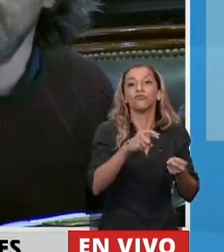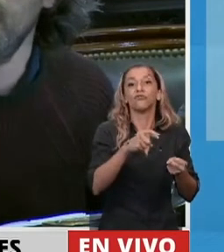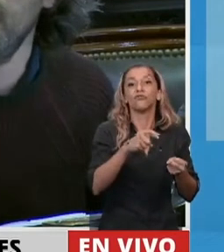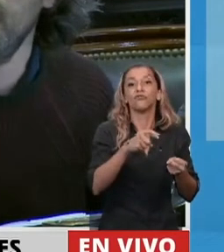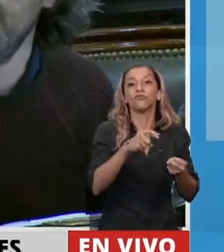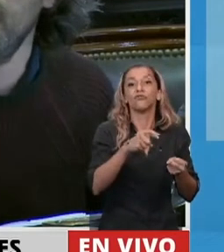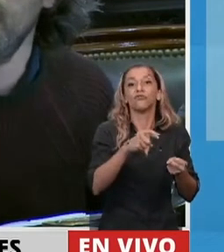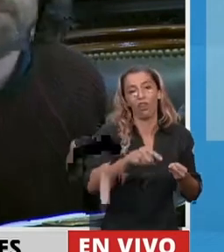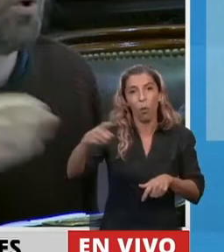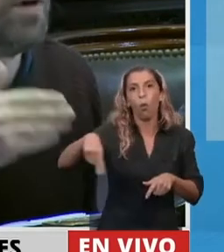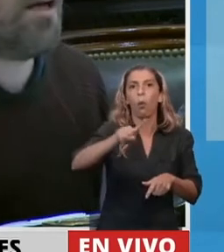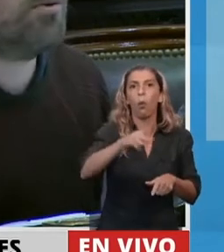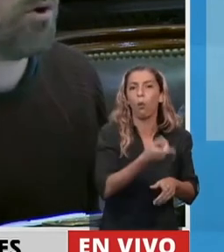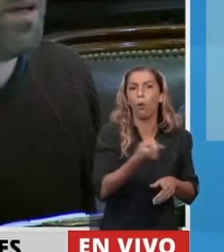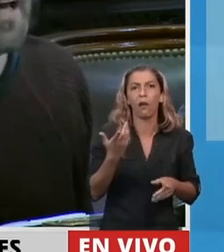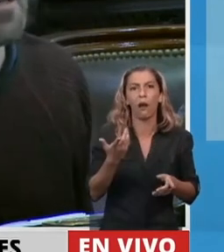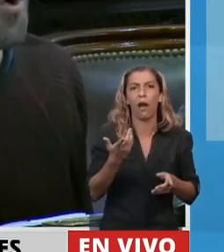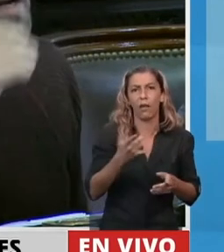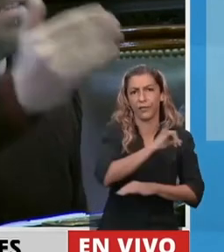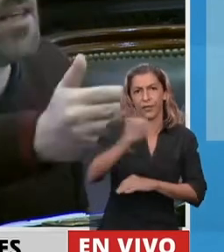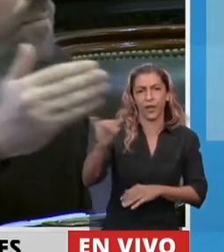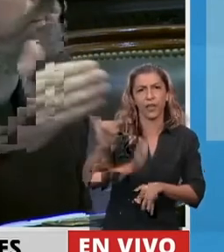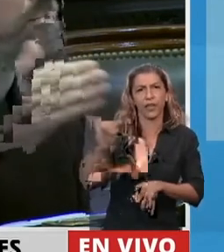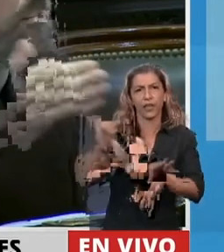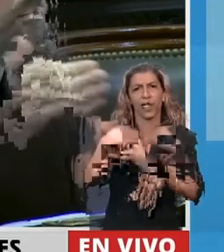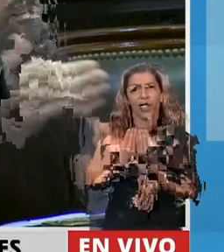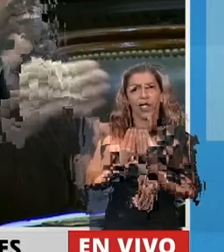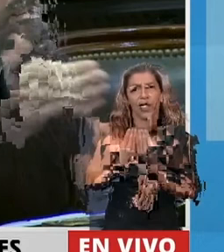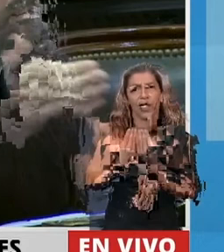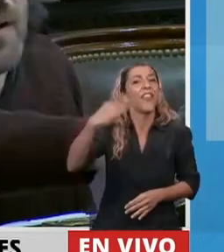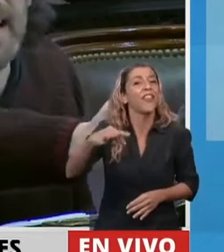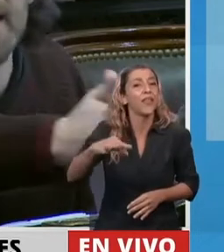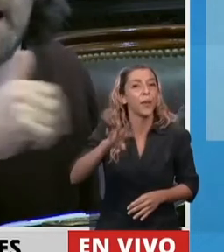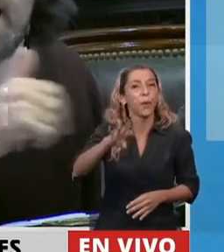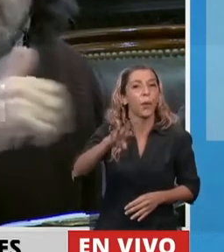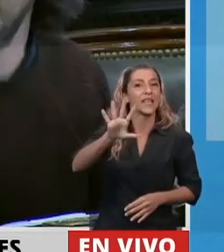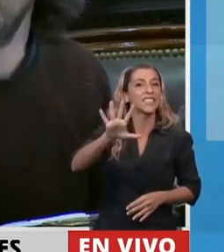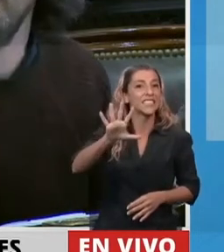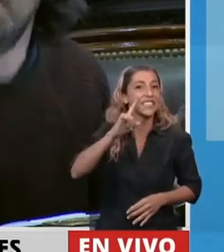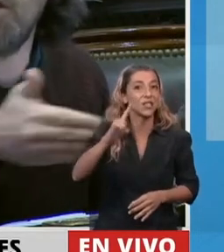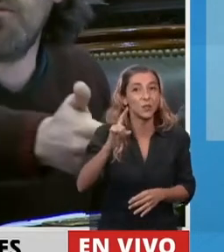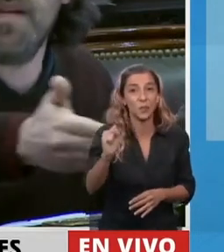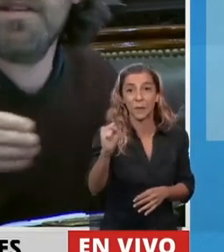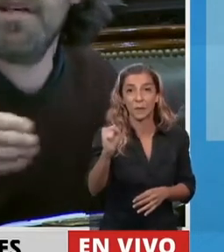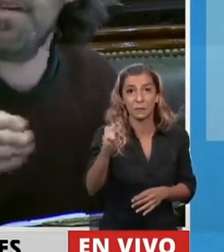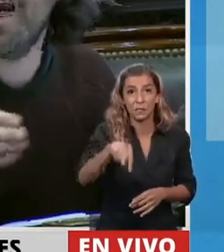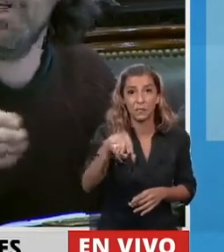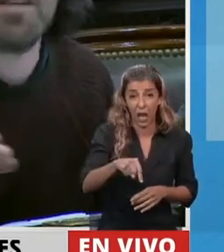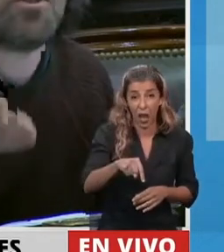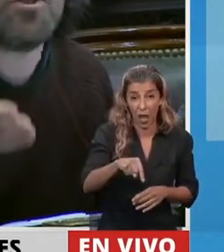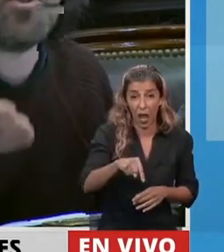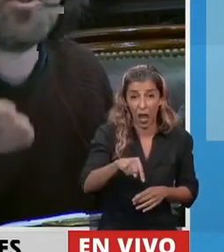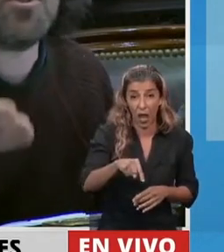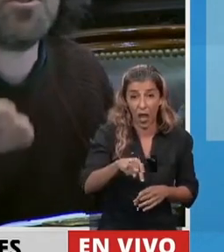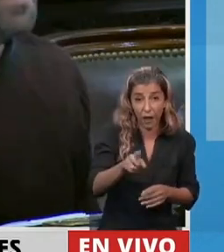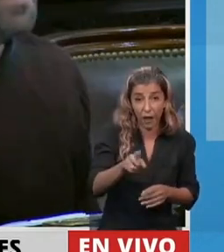hoy cobrar un jubilado o una jubilada que son 45 mil pesos y alcanzar a 17 mil, un poquito menos de 17 mil la